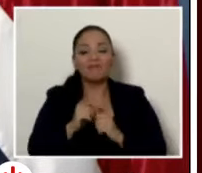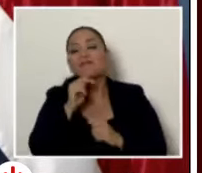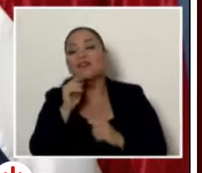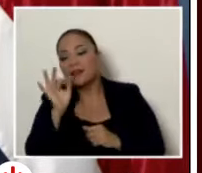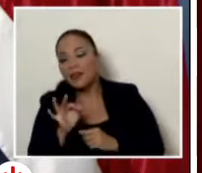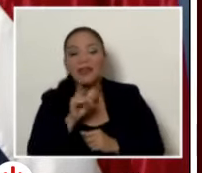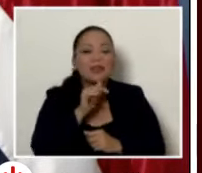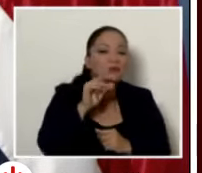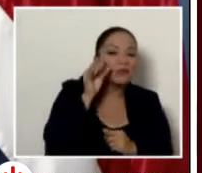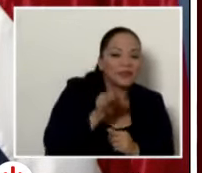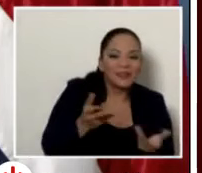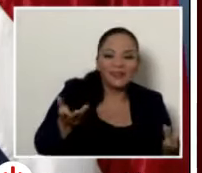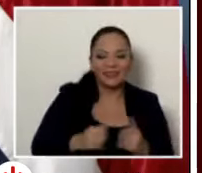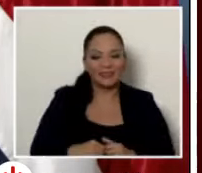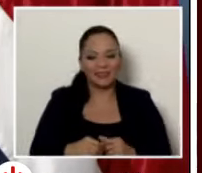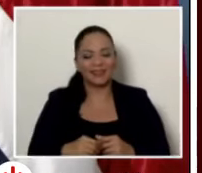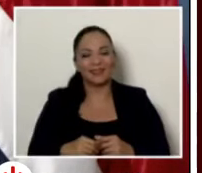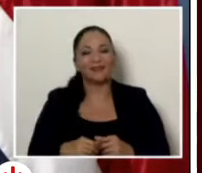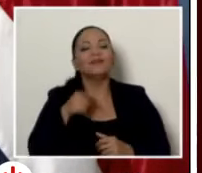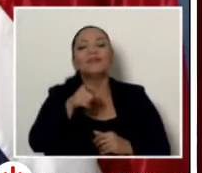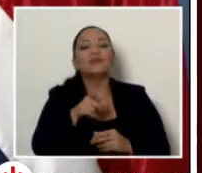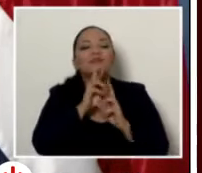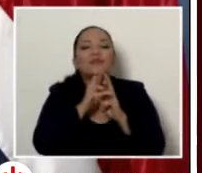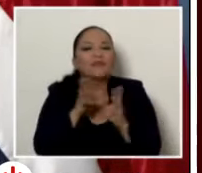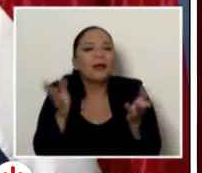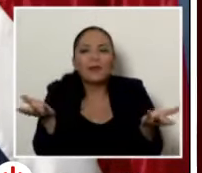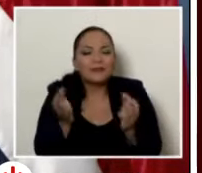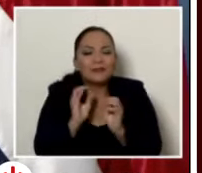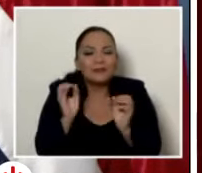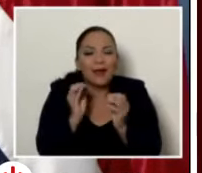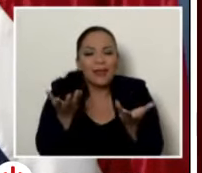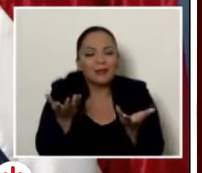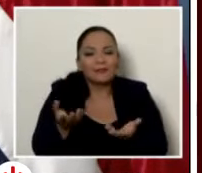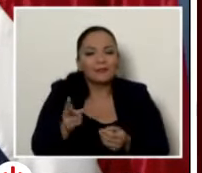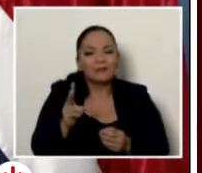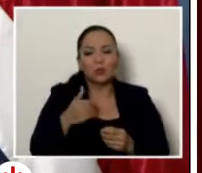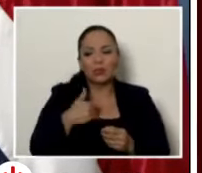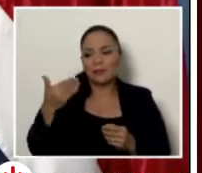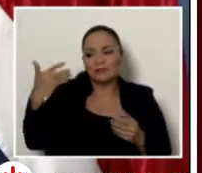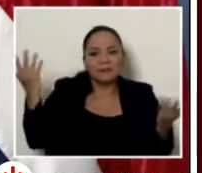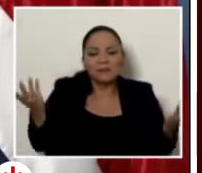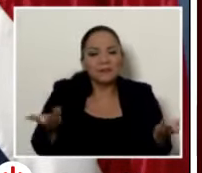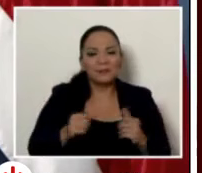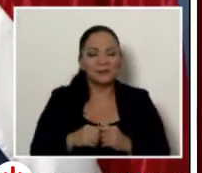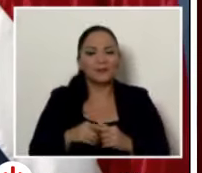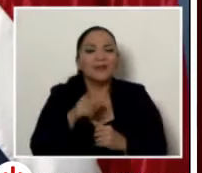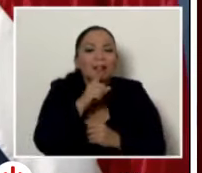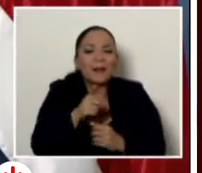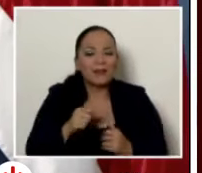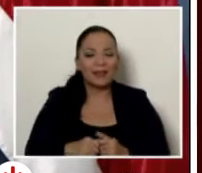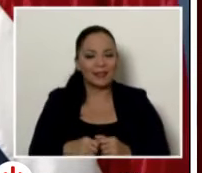además son resultados sin precedente que la verdad de las cosas es que una